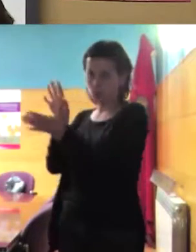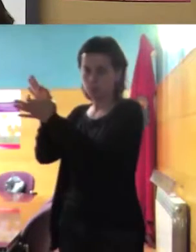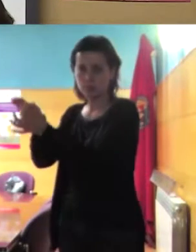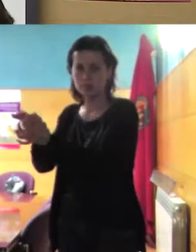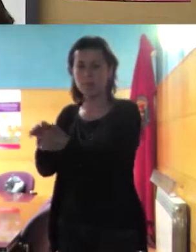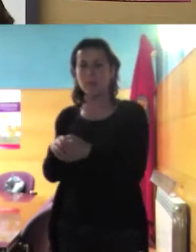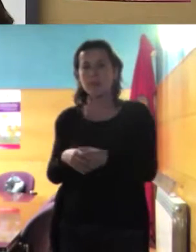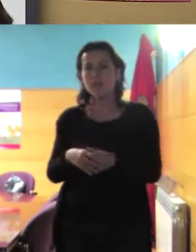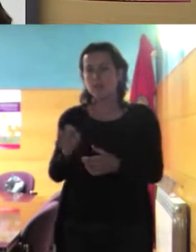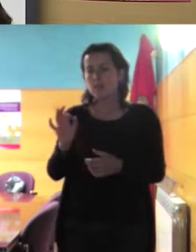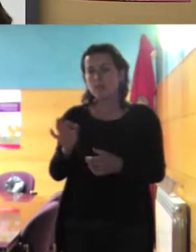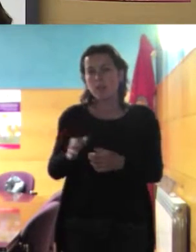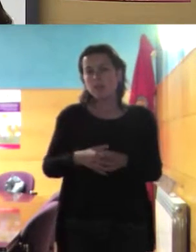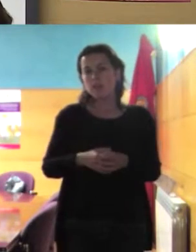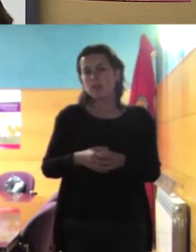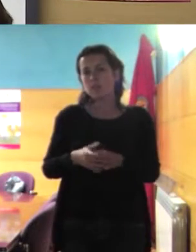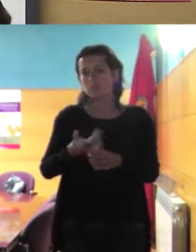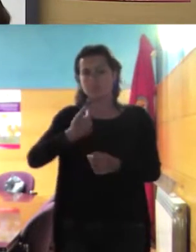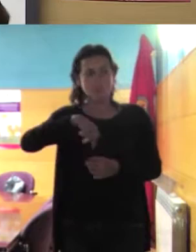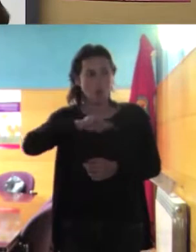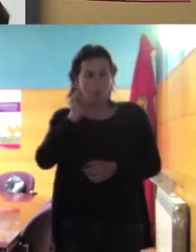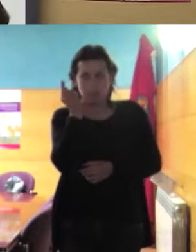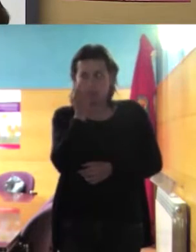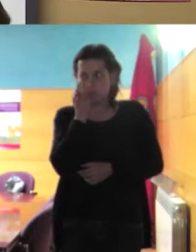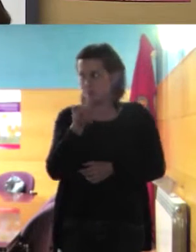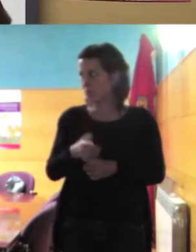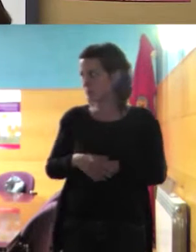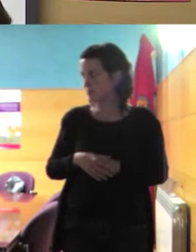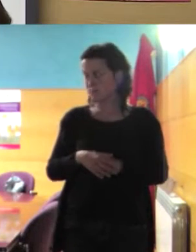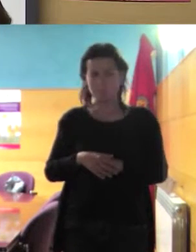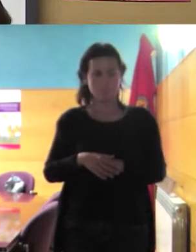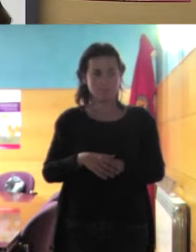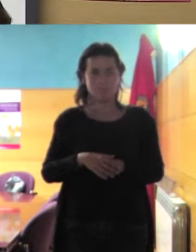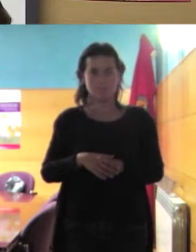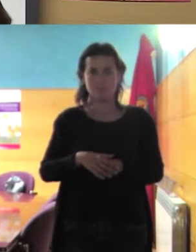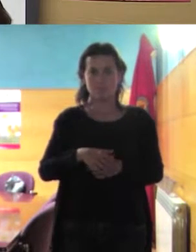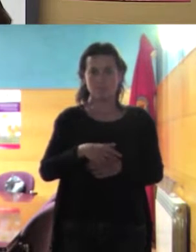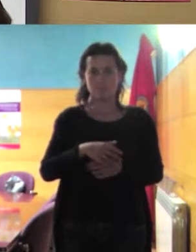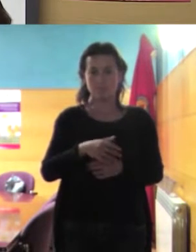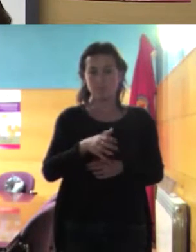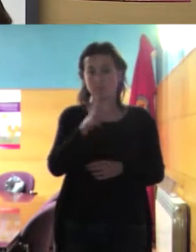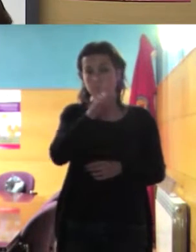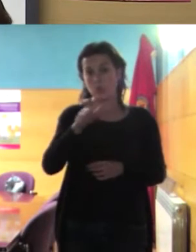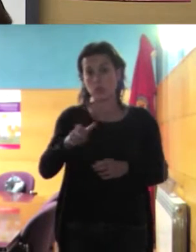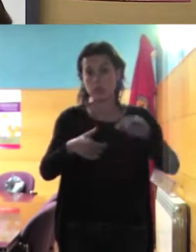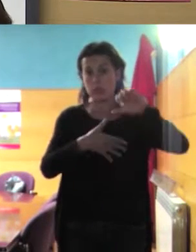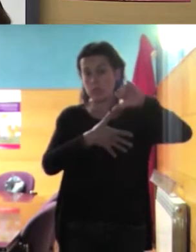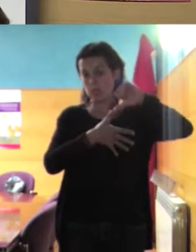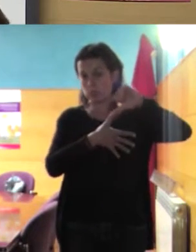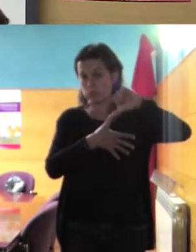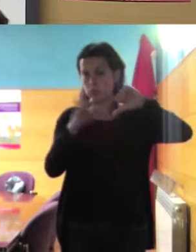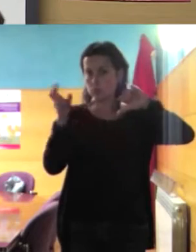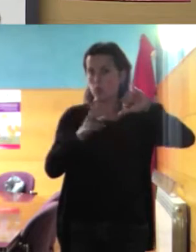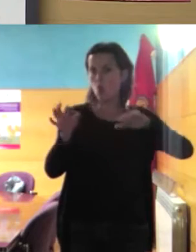verdad es que nosotros lo percibimos lo hemos percibido tanto gente que hemos venido de América del Sur como la gente